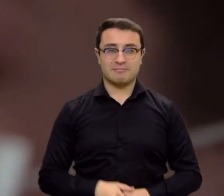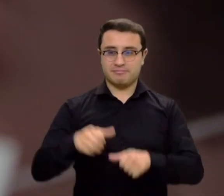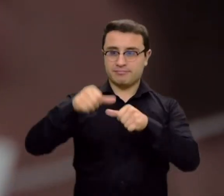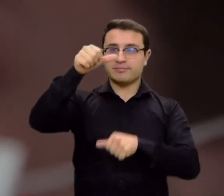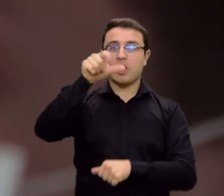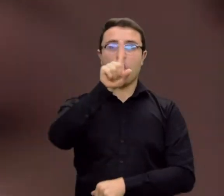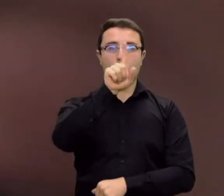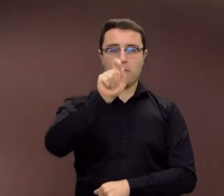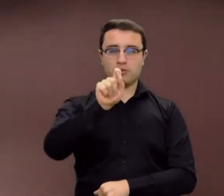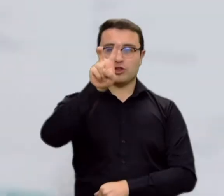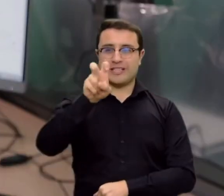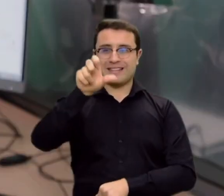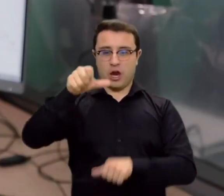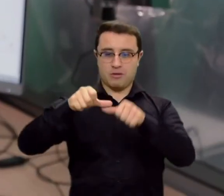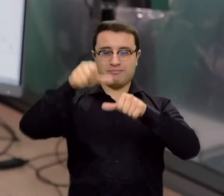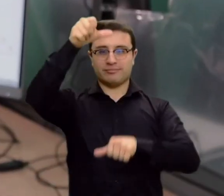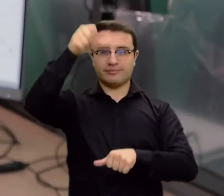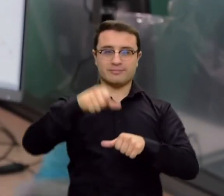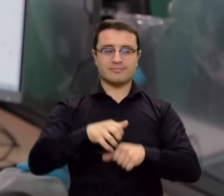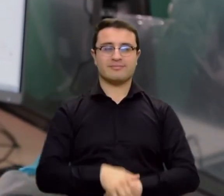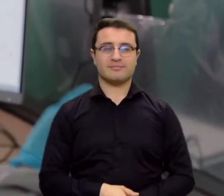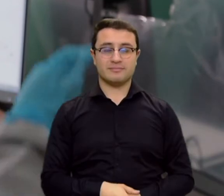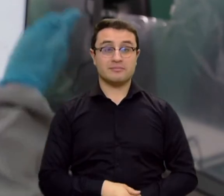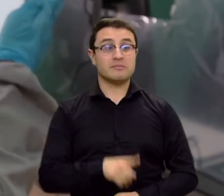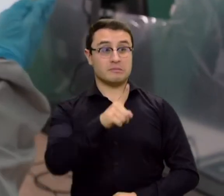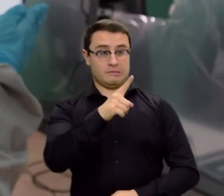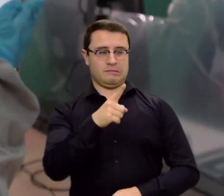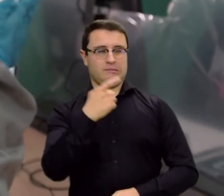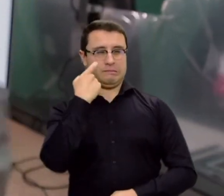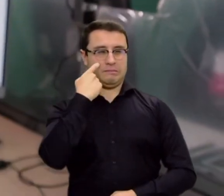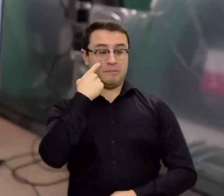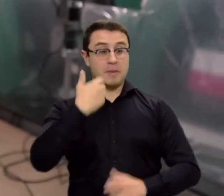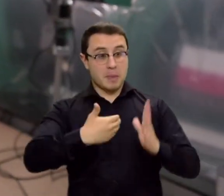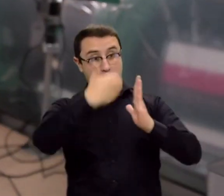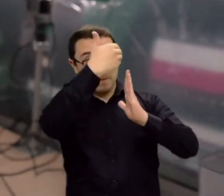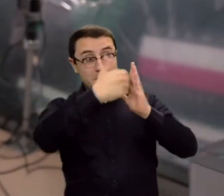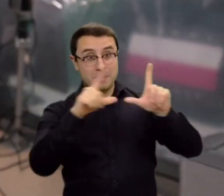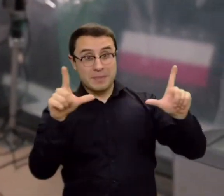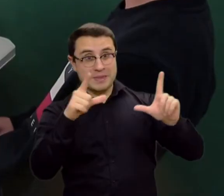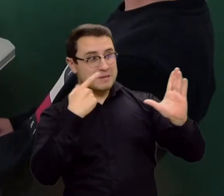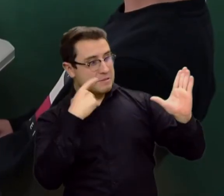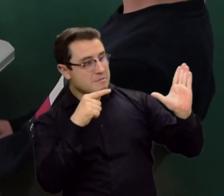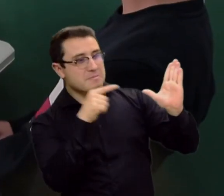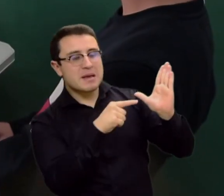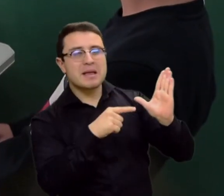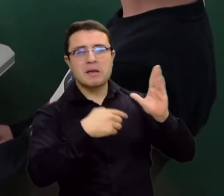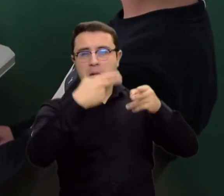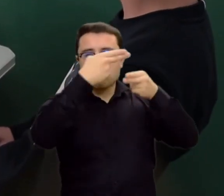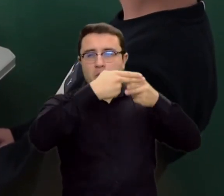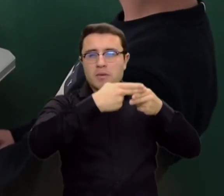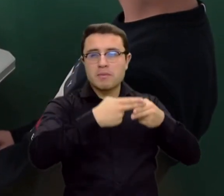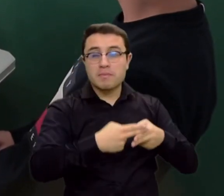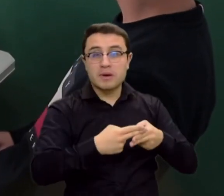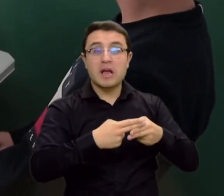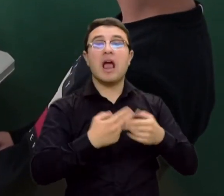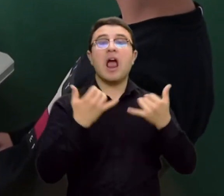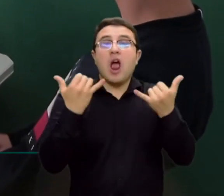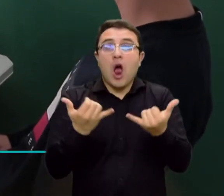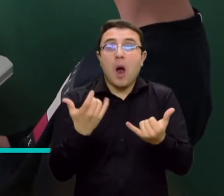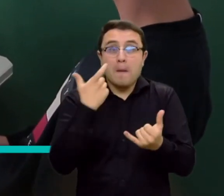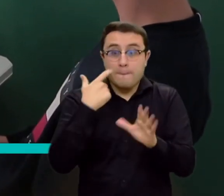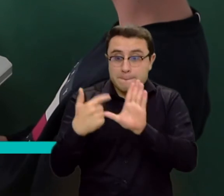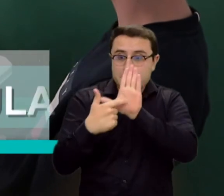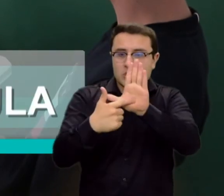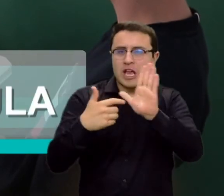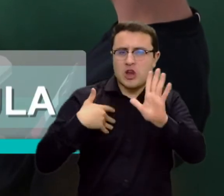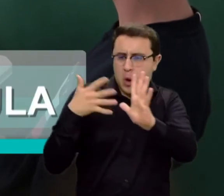1,71. Bueno, Daniel, vas a, por favor, a verificar en pantalla tus datos. Y en el siguiente pantallazo vamos a